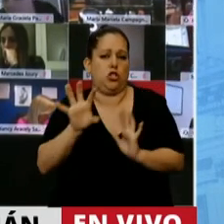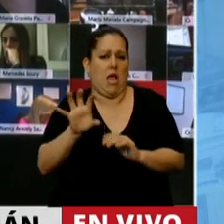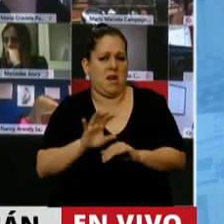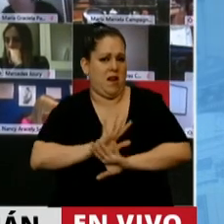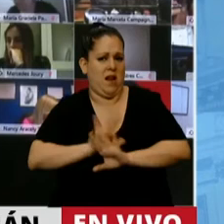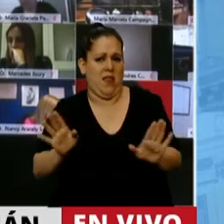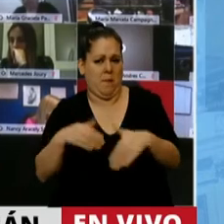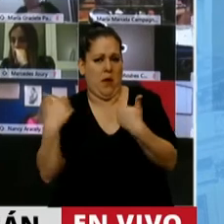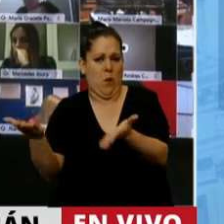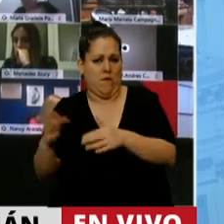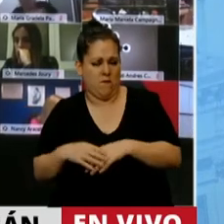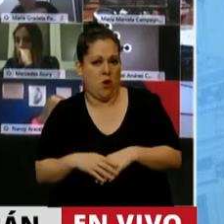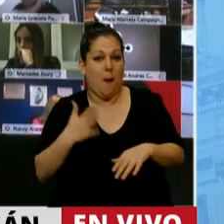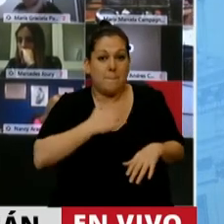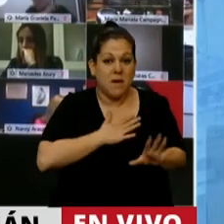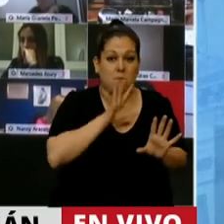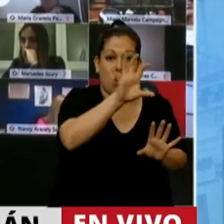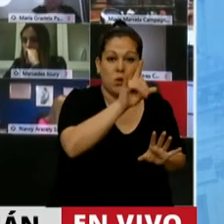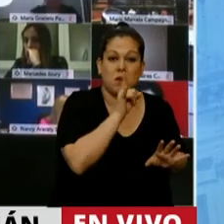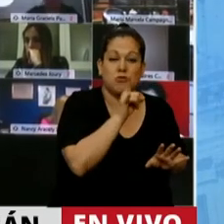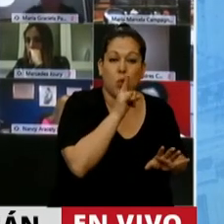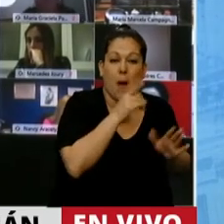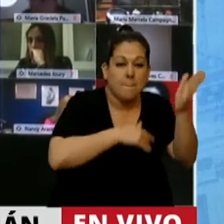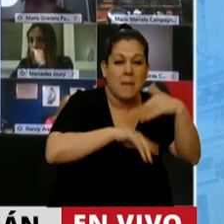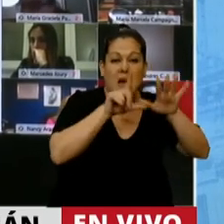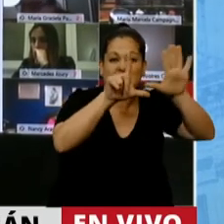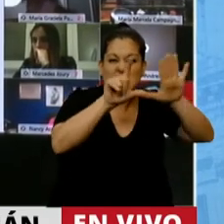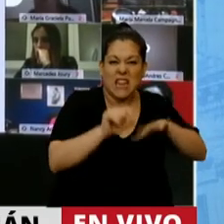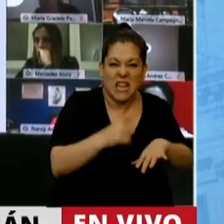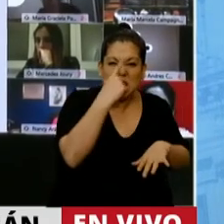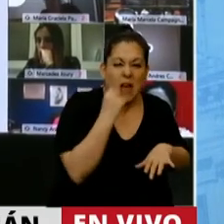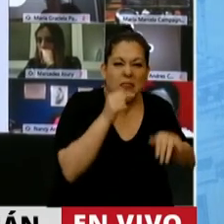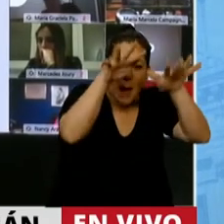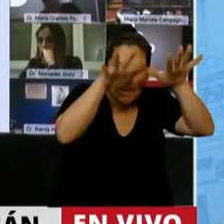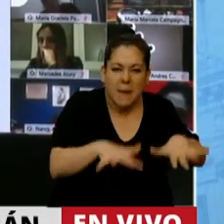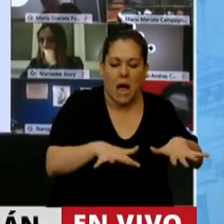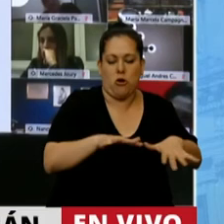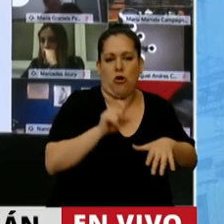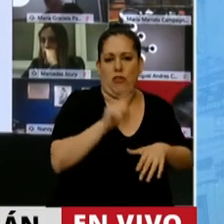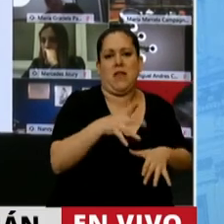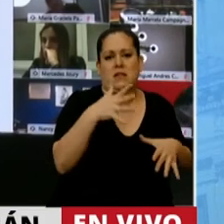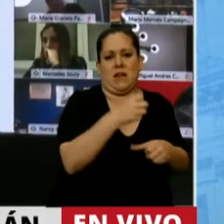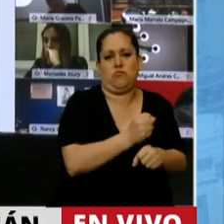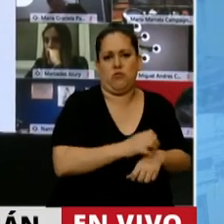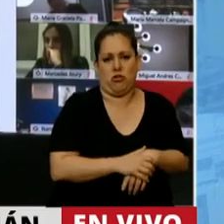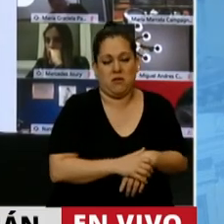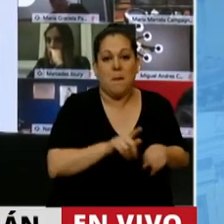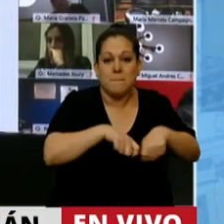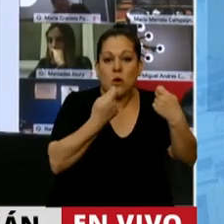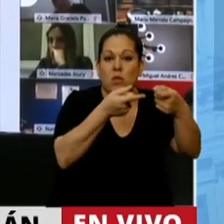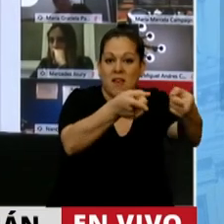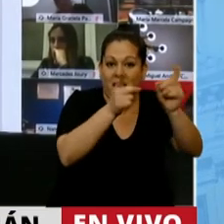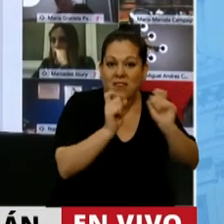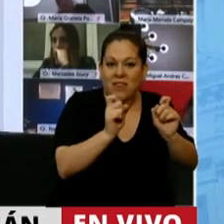Aires. En mi provincia hemos tenido más de 70 días de paro salvaje de transporte. ¿Y sabe a quién perjudica?